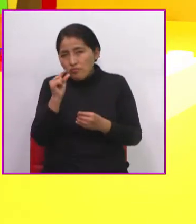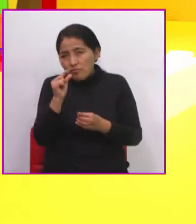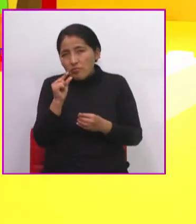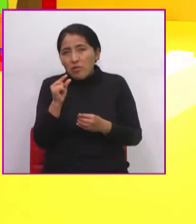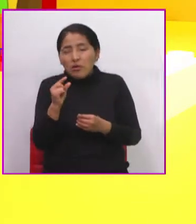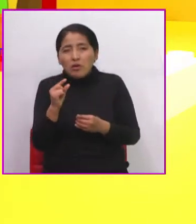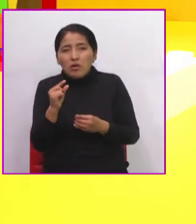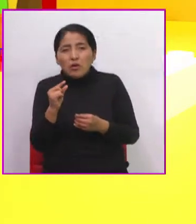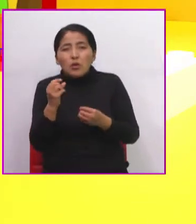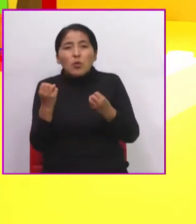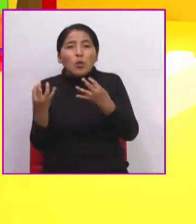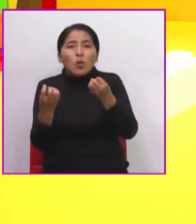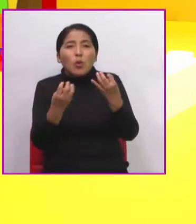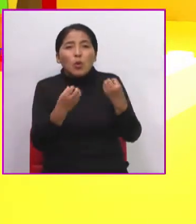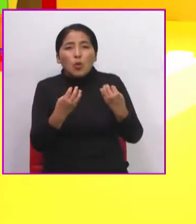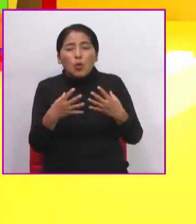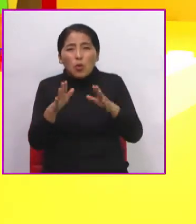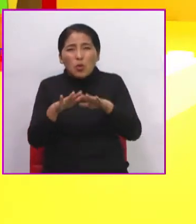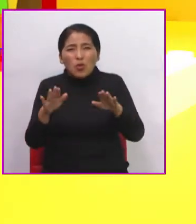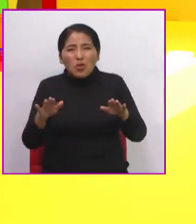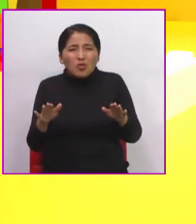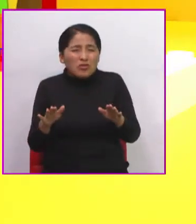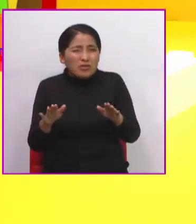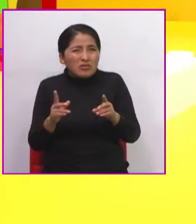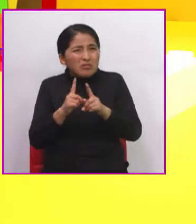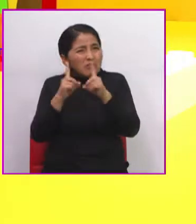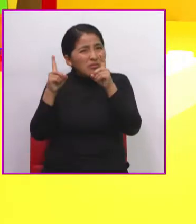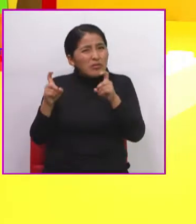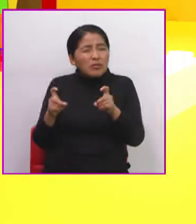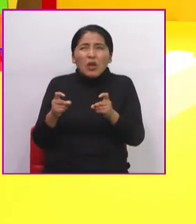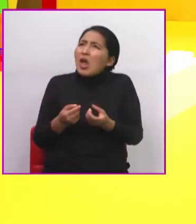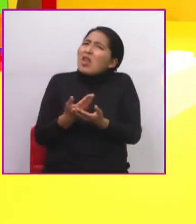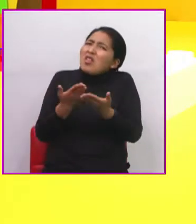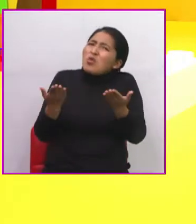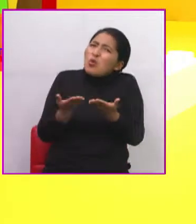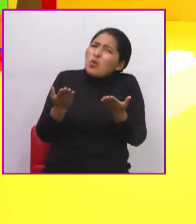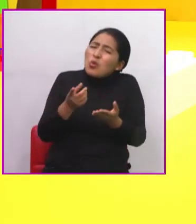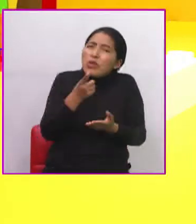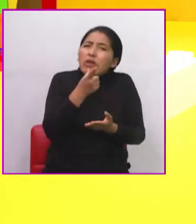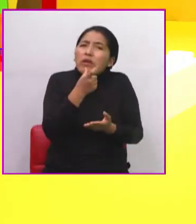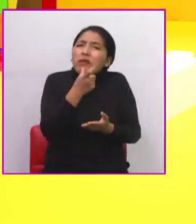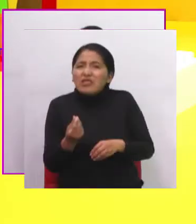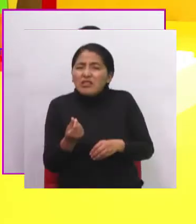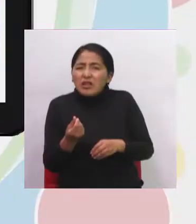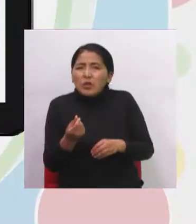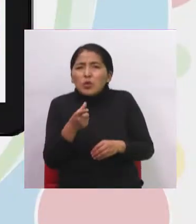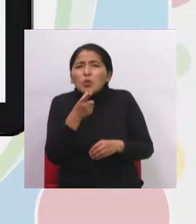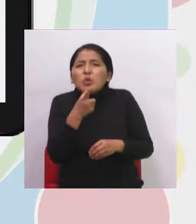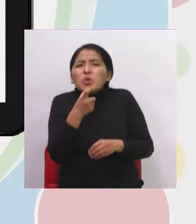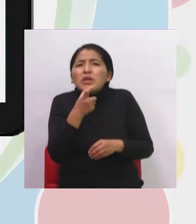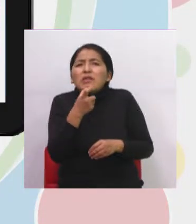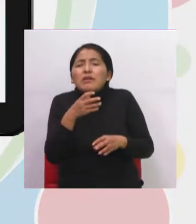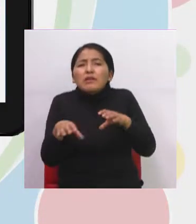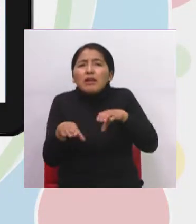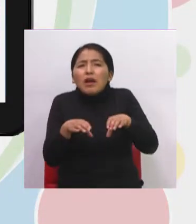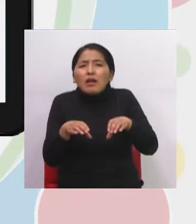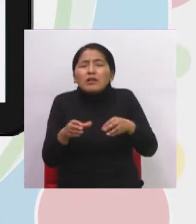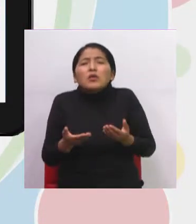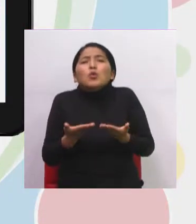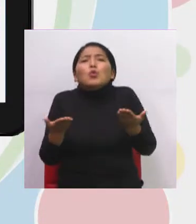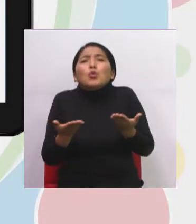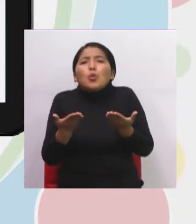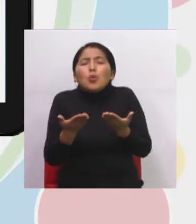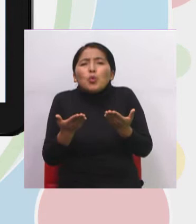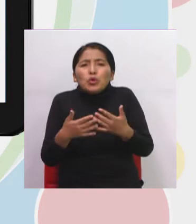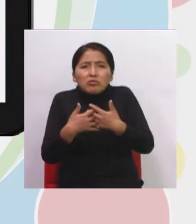dar, muchos niños me preguntan y profesora, ¿de dónde? ¿Quién fabrica estos billetes que nosotros tenemos